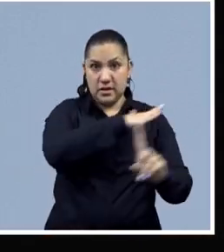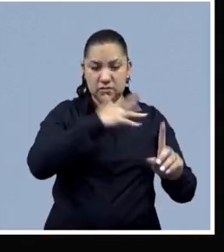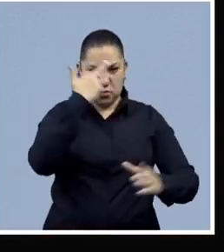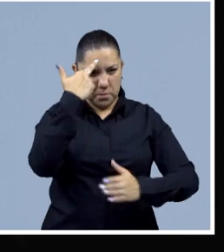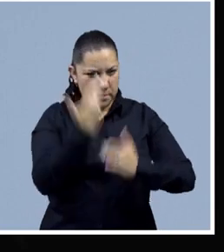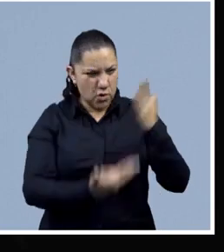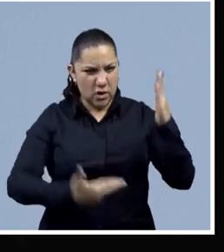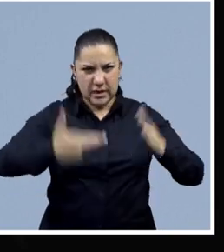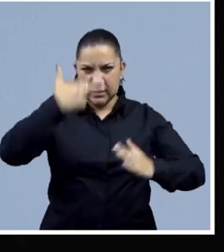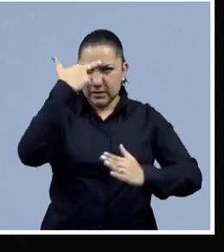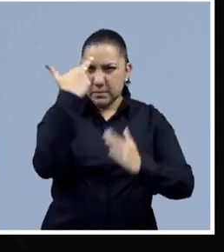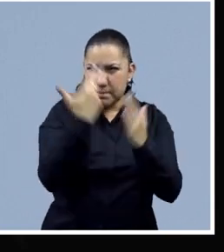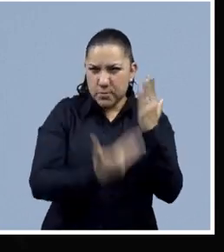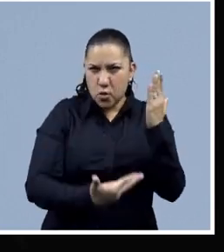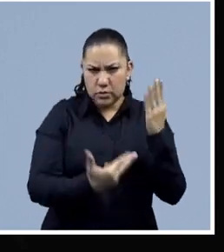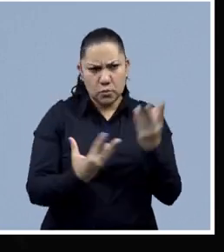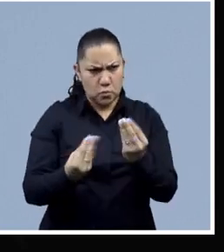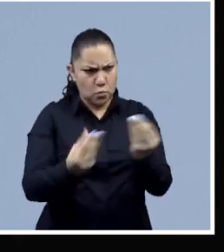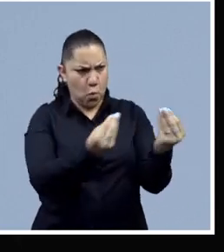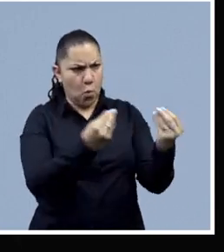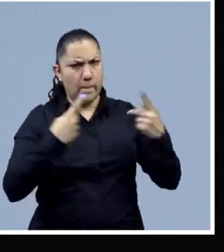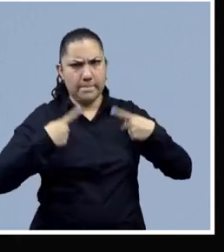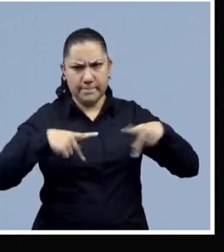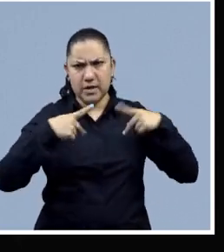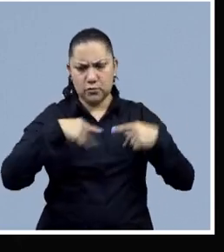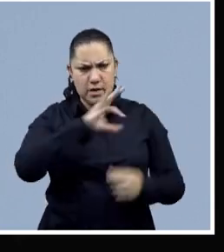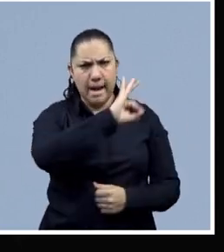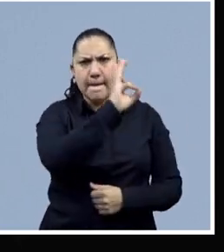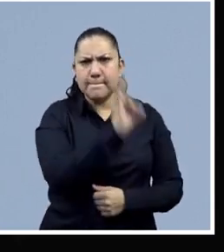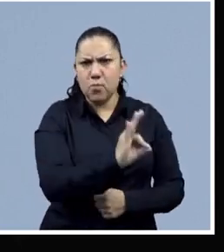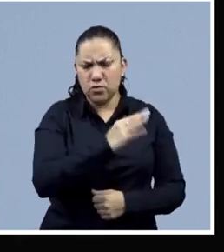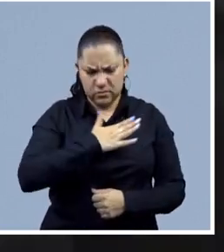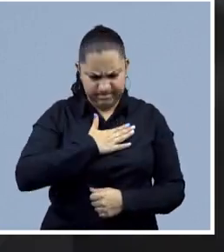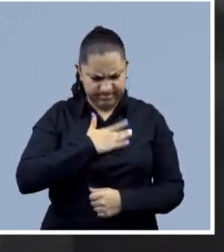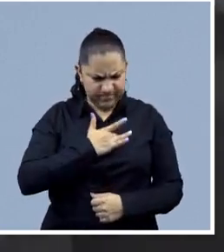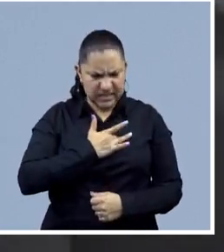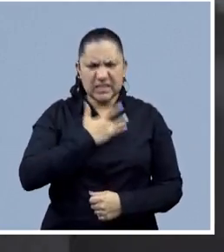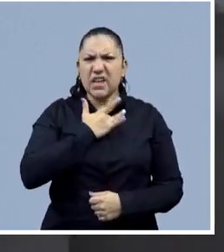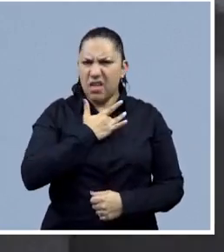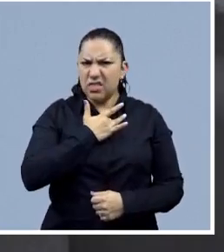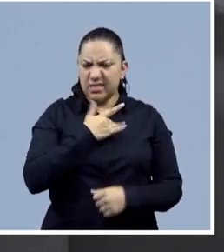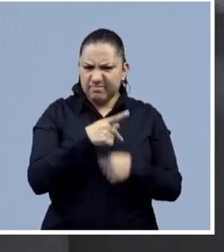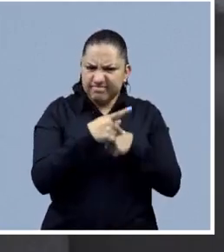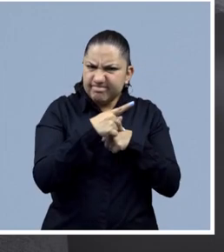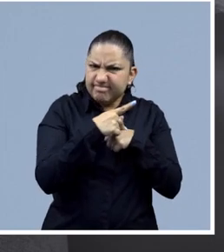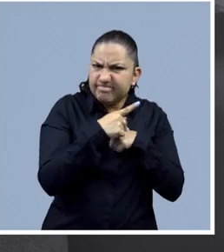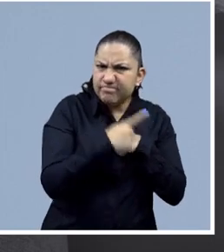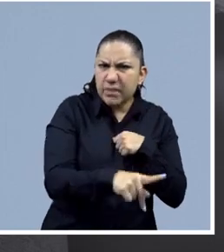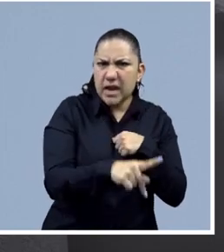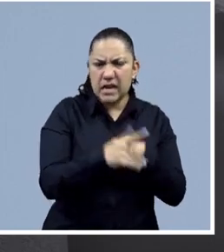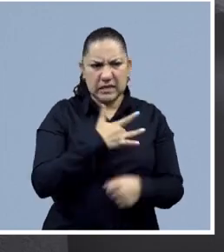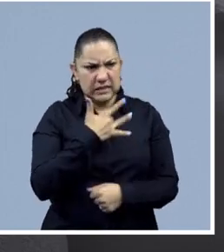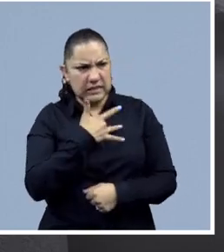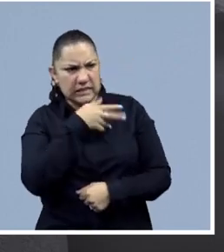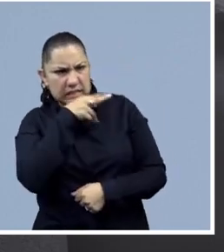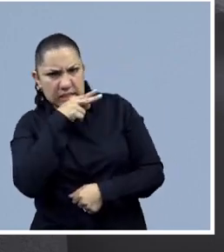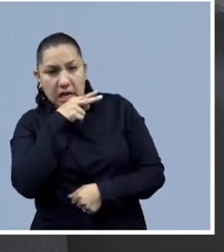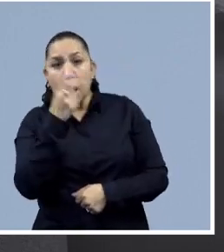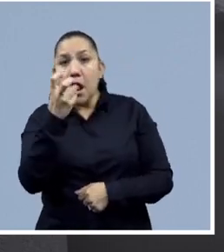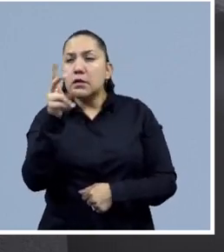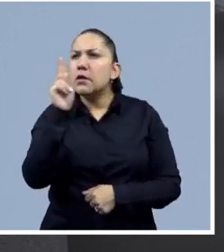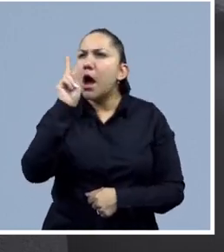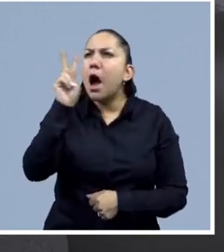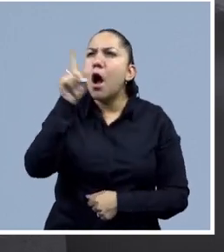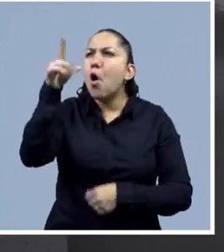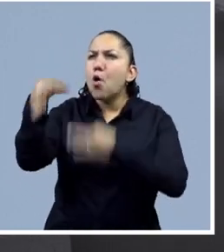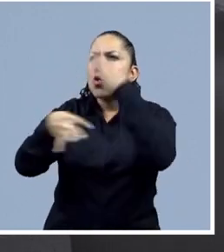En el contexto de violencia que vivimos, un gran porcentaje de la población ha experimentado alguna situación en donde se han sentido en peligro. No solo lo vemos en